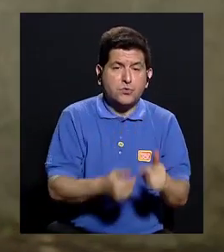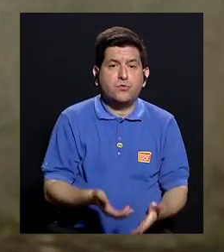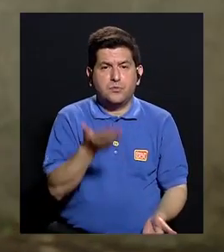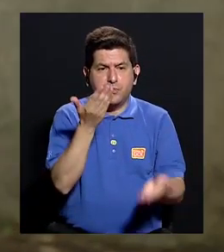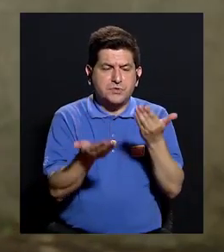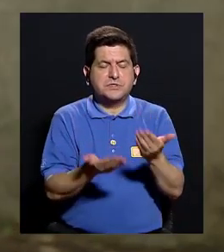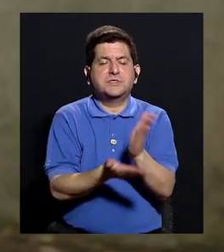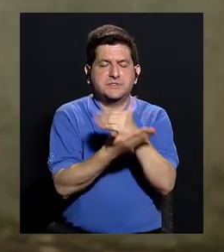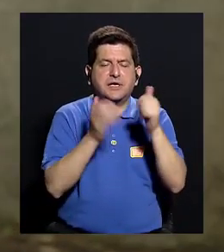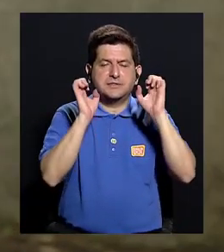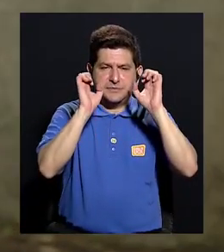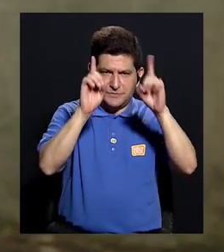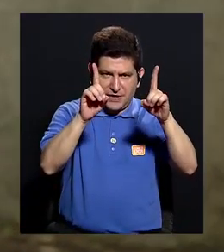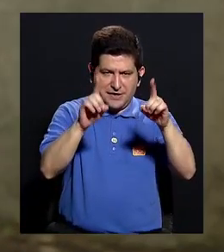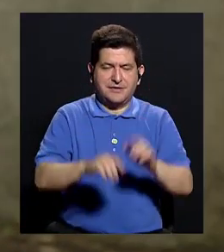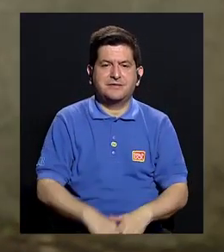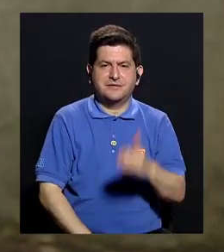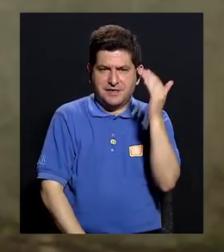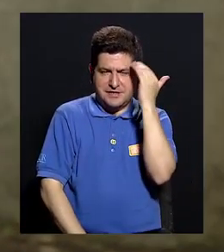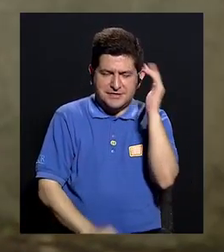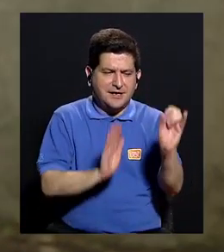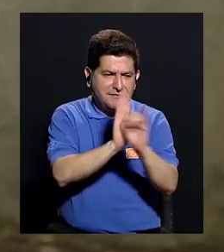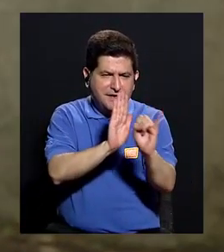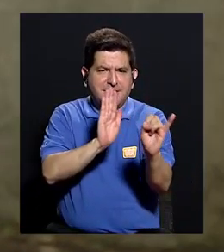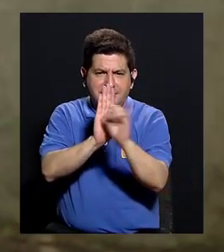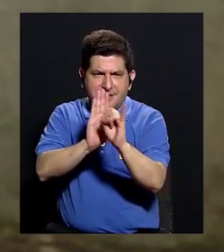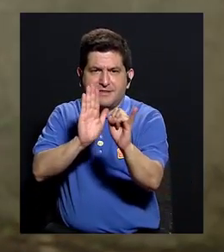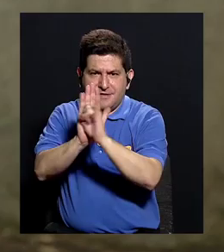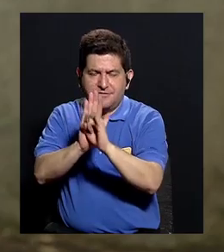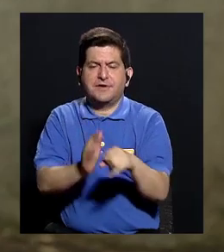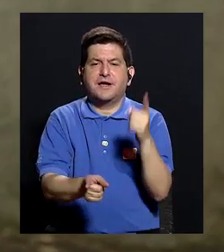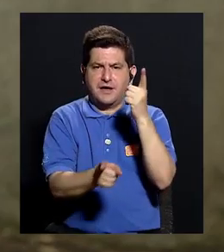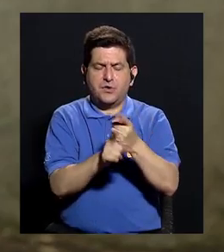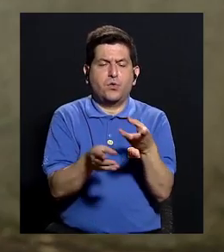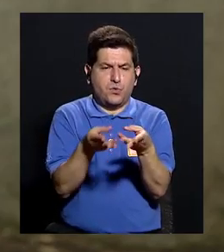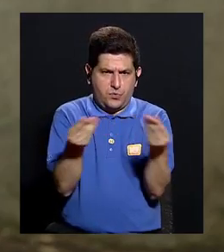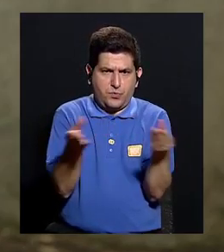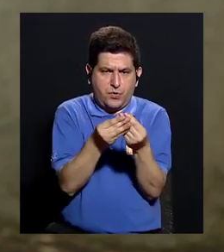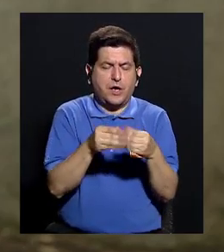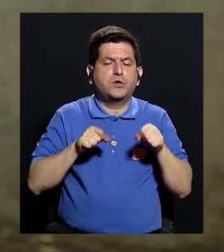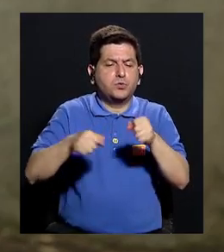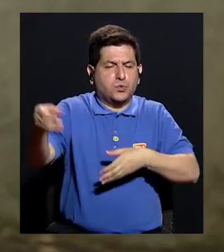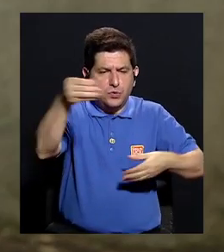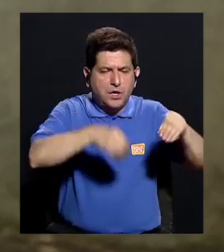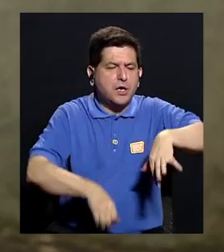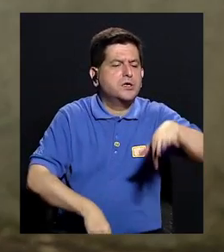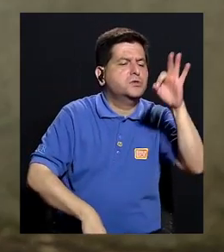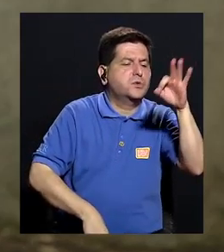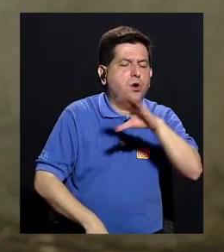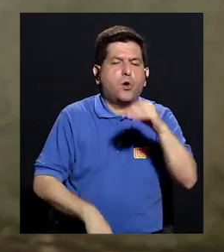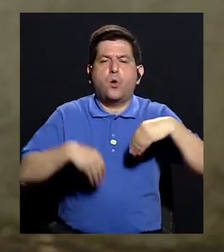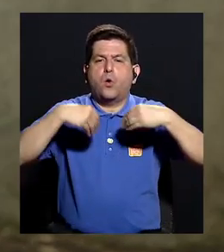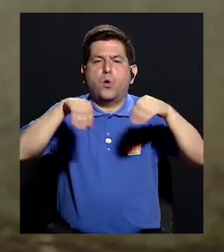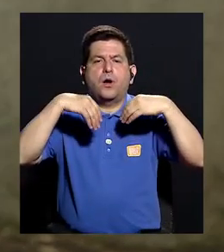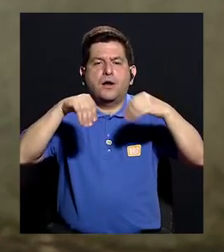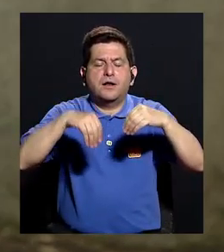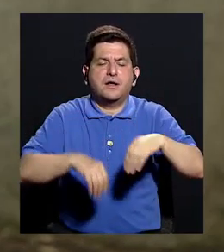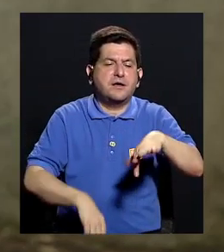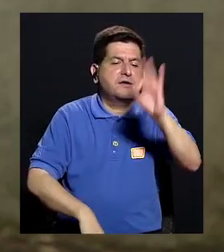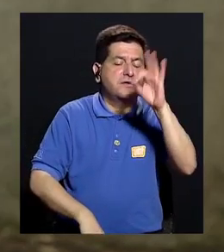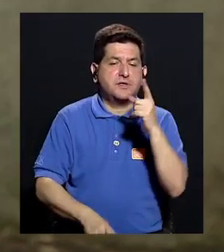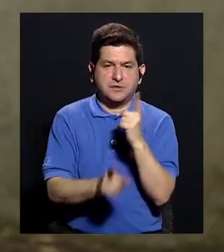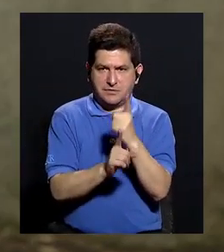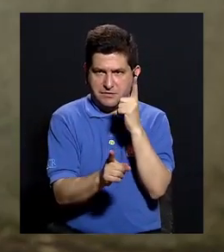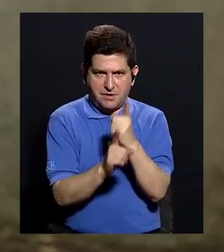también cabe mucho la parte educativa de cómo poder identificar que efectivamente ese producto que está en el supermercado o que está a la venta para